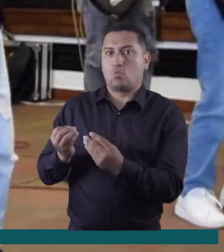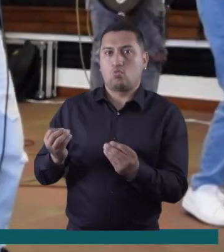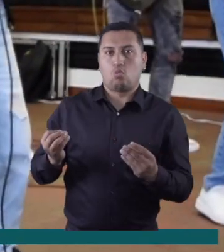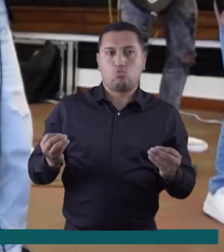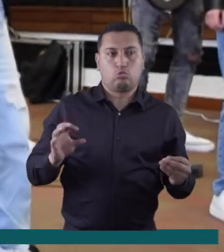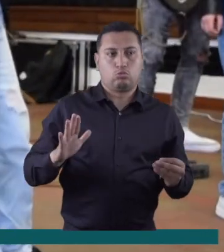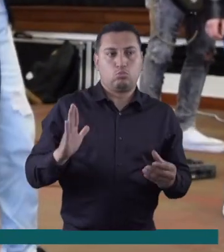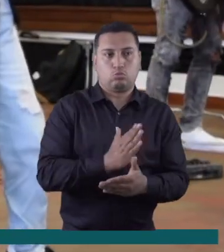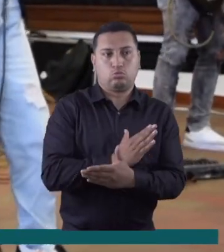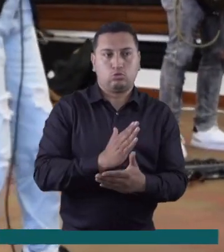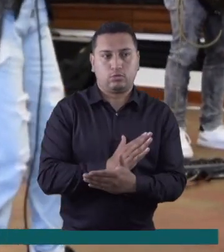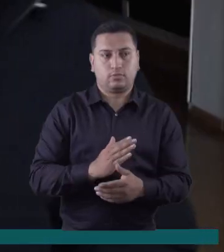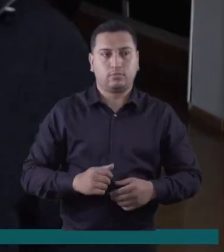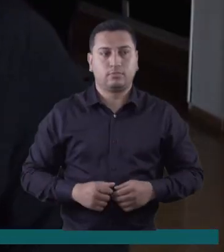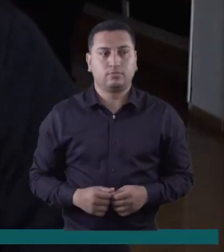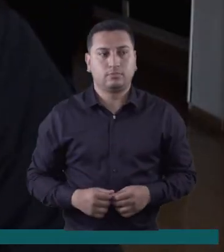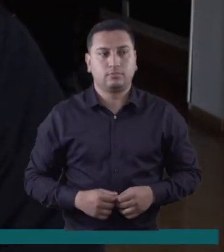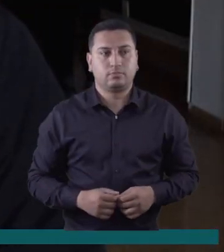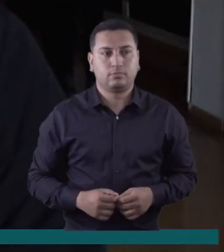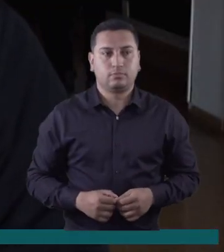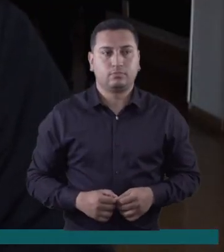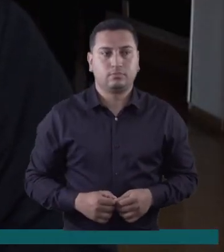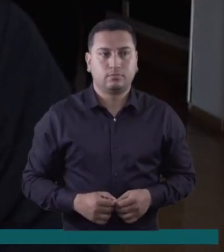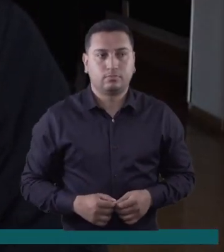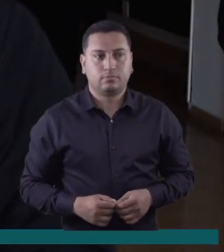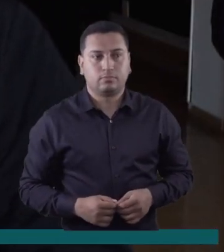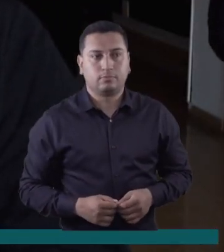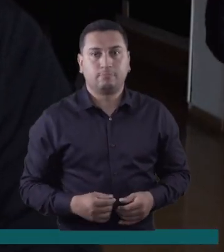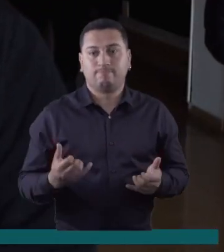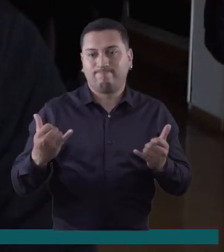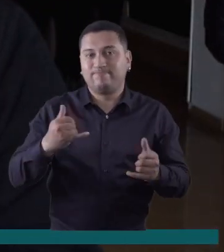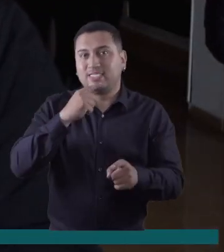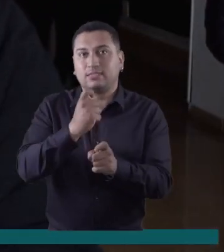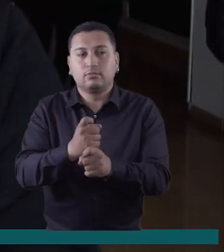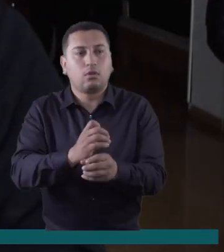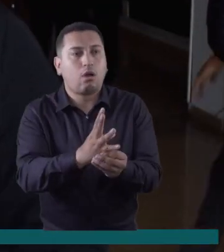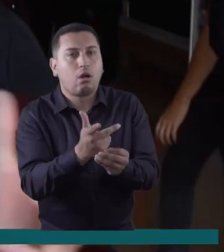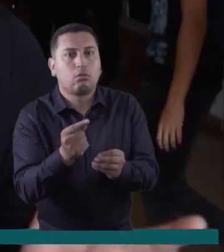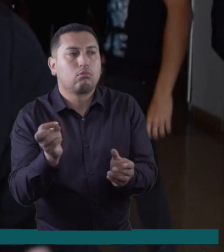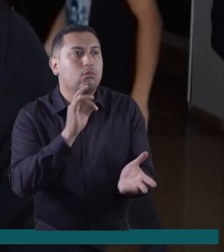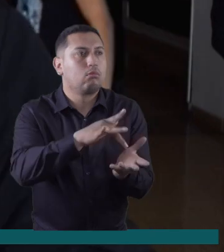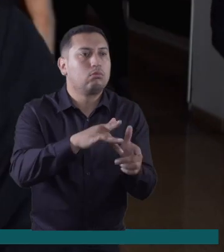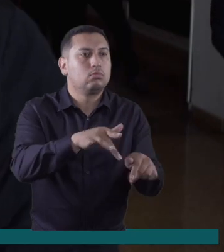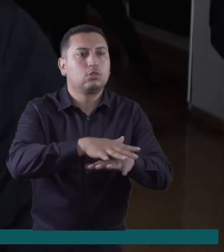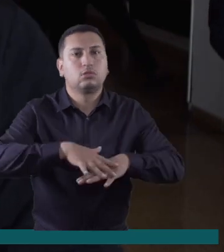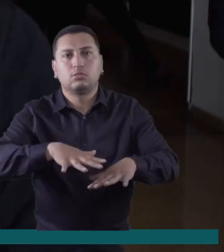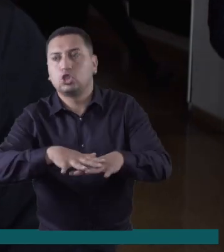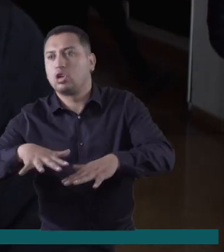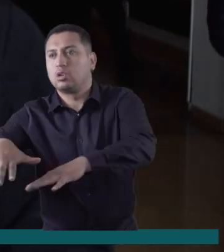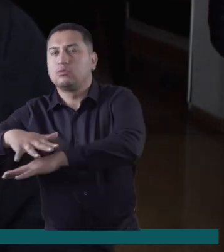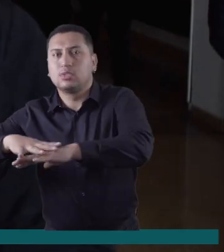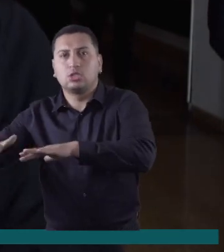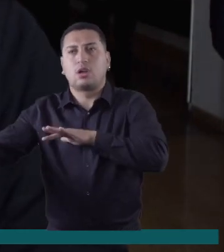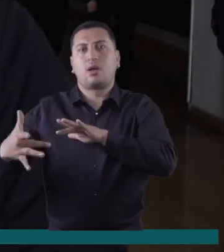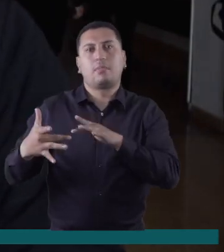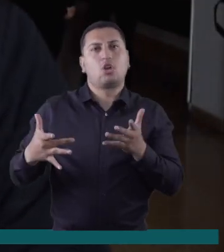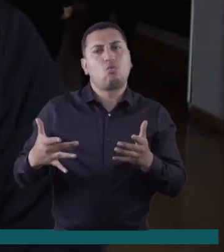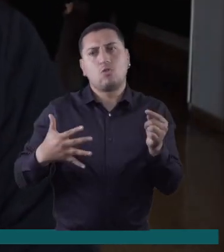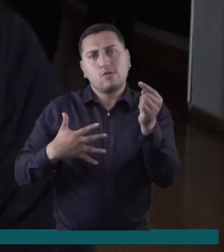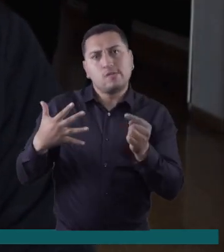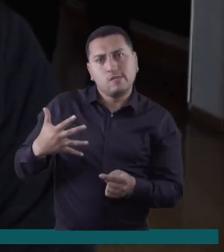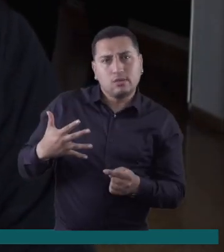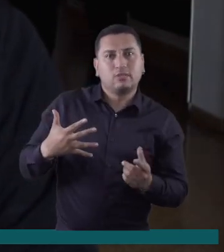agrupaciones musicales. En el género es complicado que los artistas tengan espacios, digamos que con